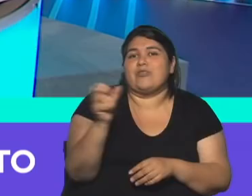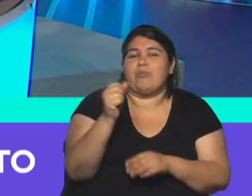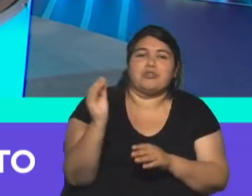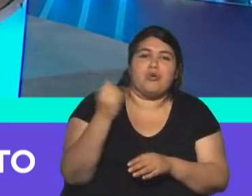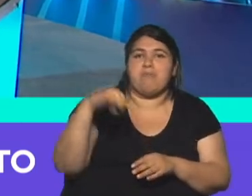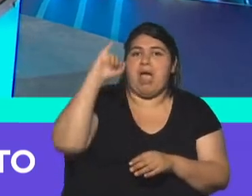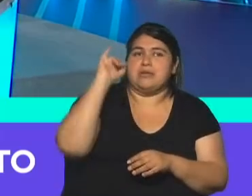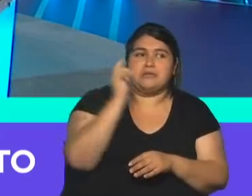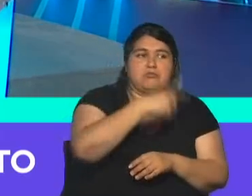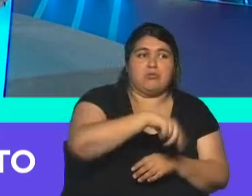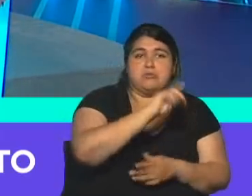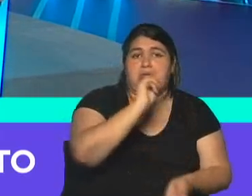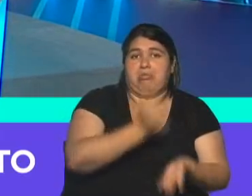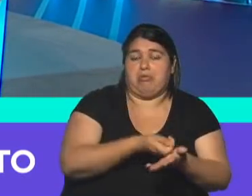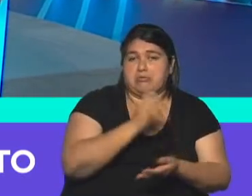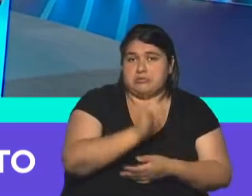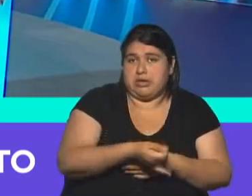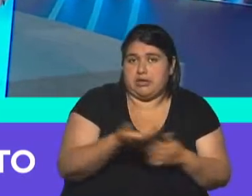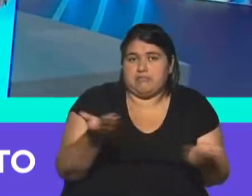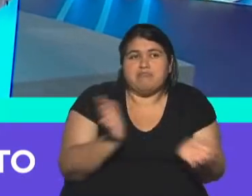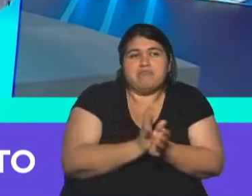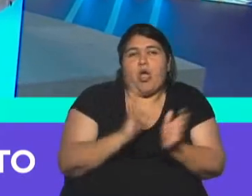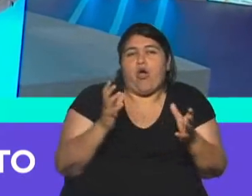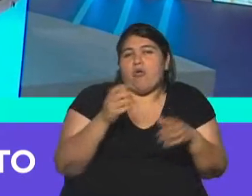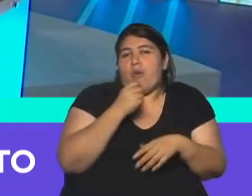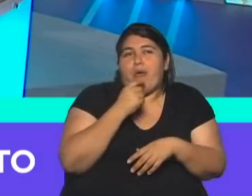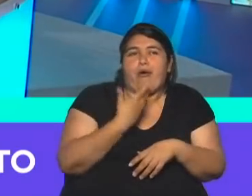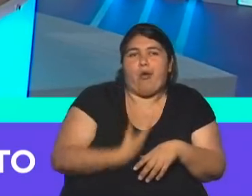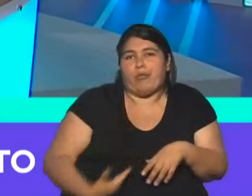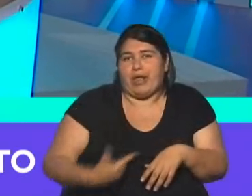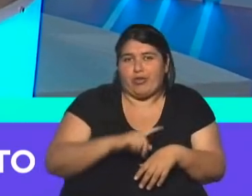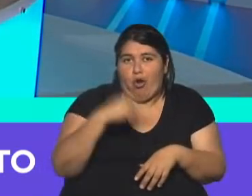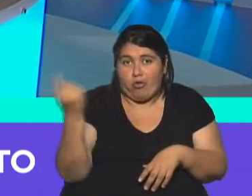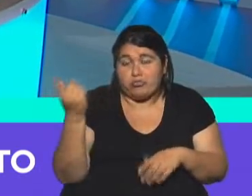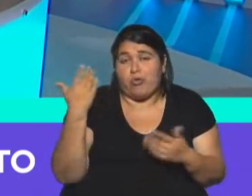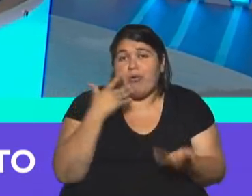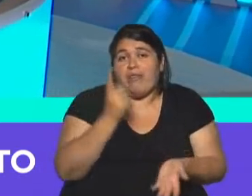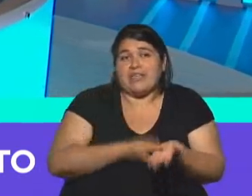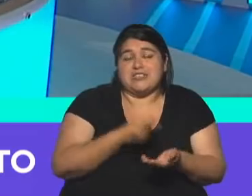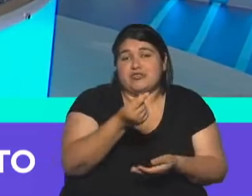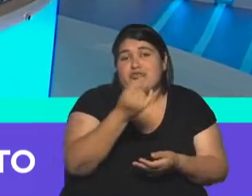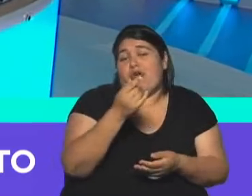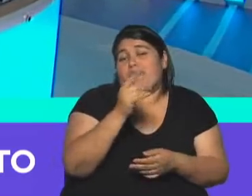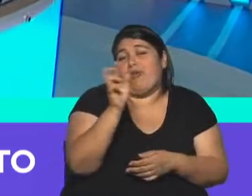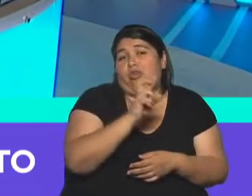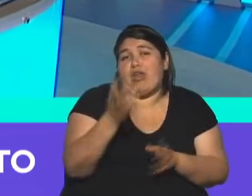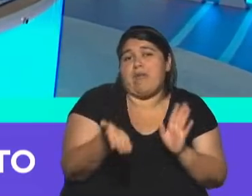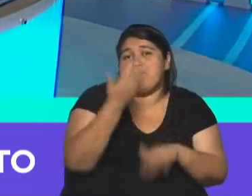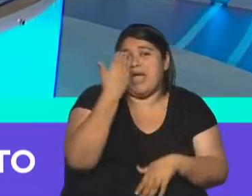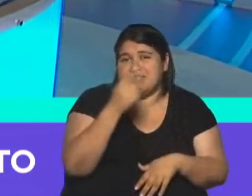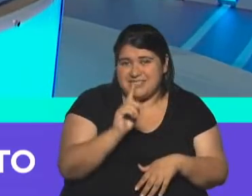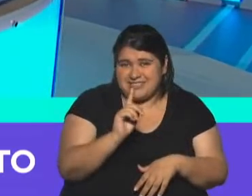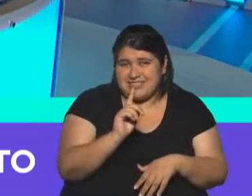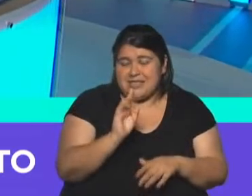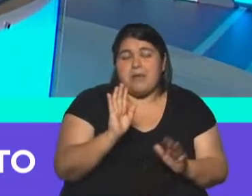pagarlo. Lo que hubiera hecho un gobierno neoliberal, por ejemplo. Bueno, no. No es esa la respuesta. Esa es respuesta de restricciones.